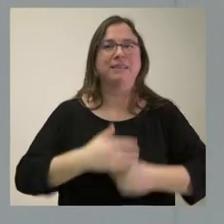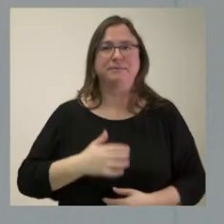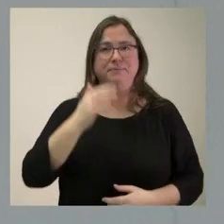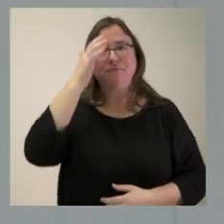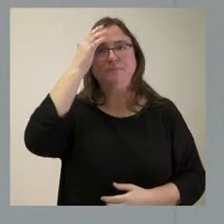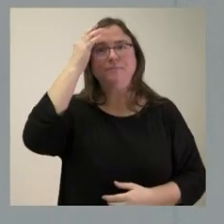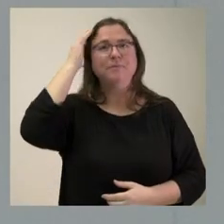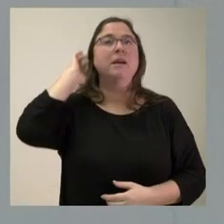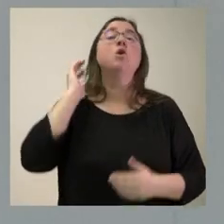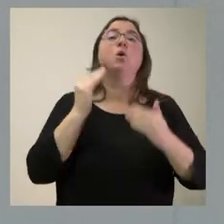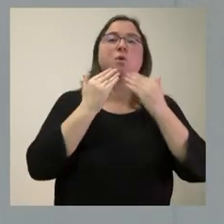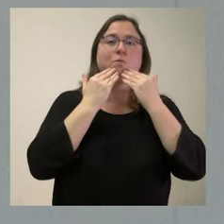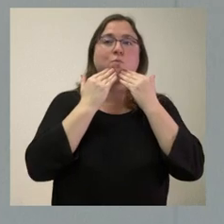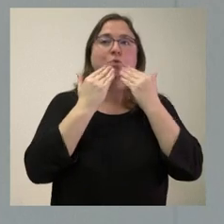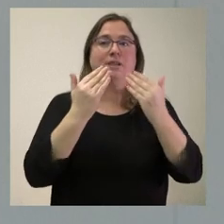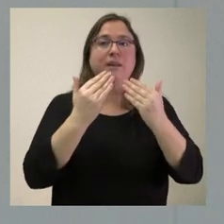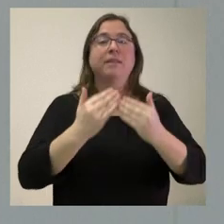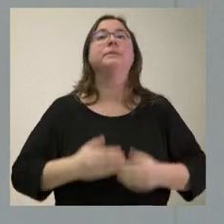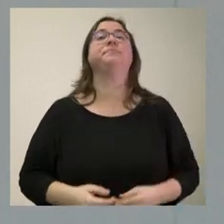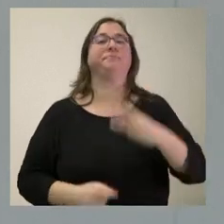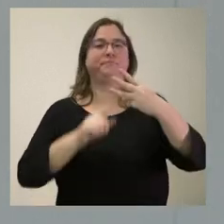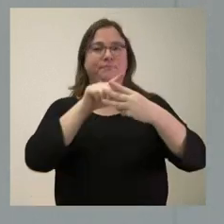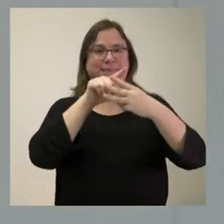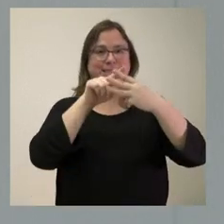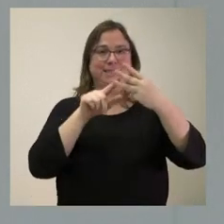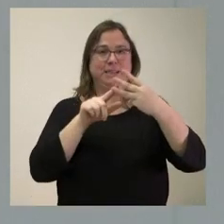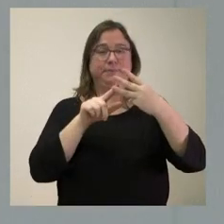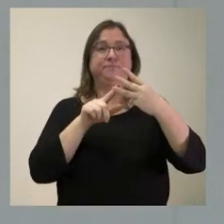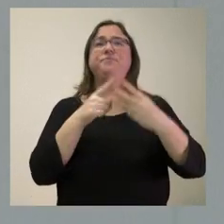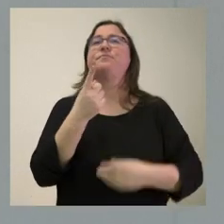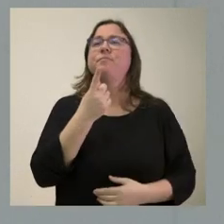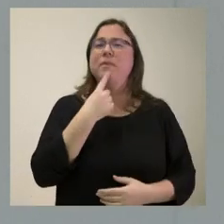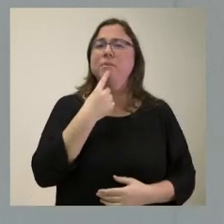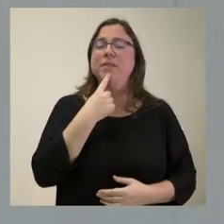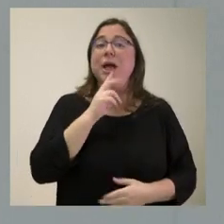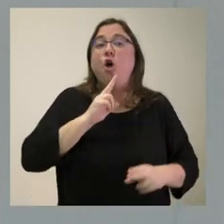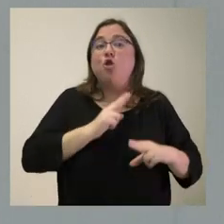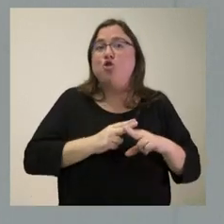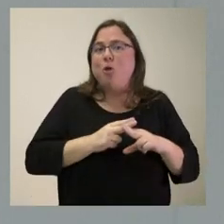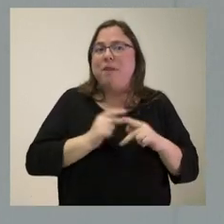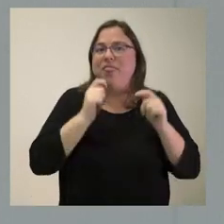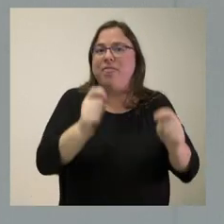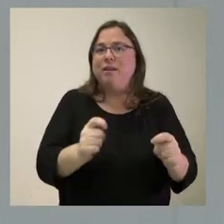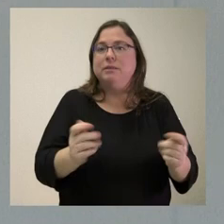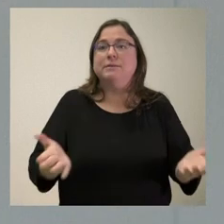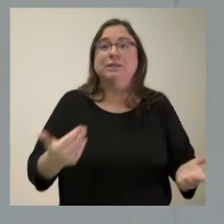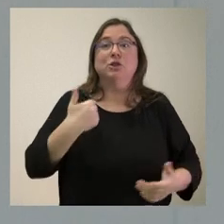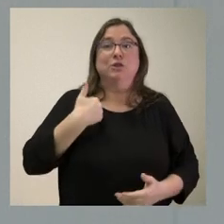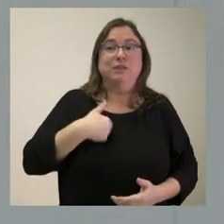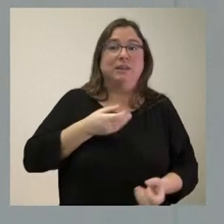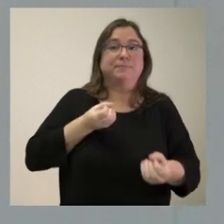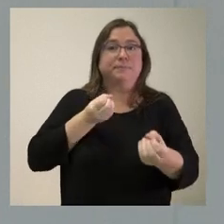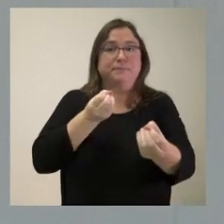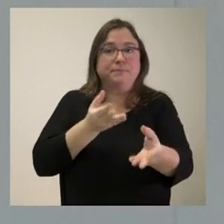Sí, muchas gracias. En relación con las tres cuestiones, usted me dice, ¿cómo lo llamaría? Pues, como yo creo que he intentado transmitir